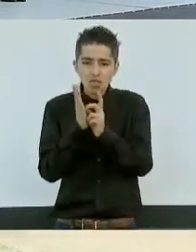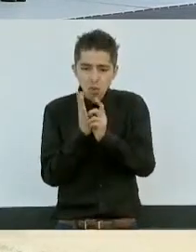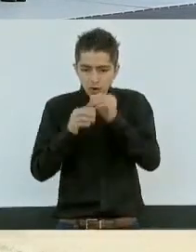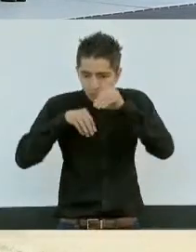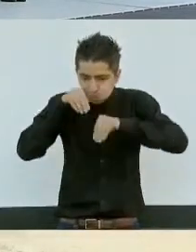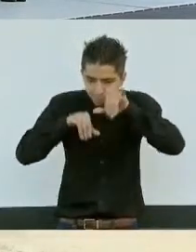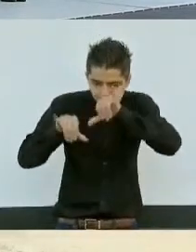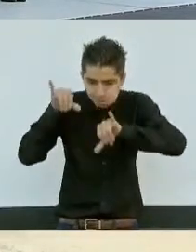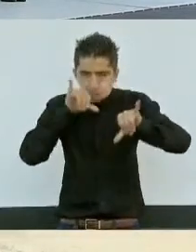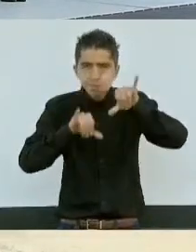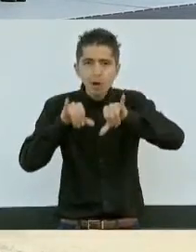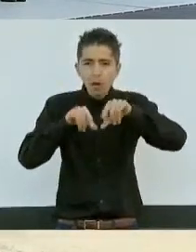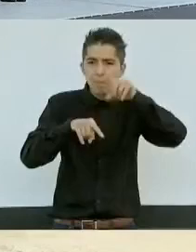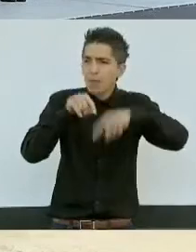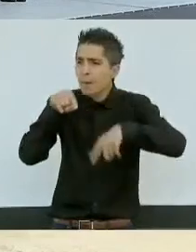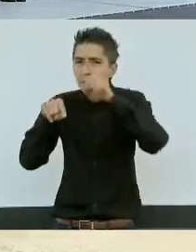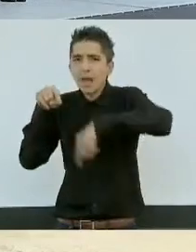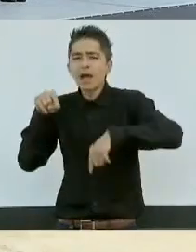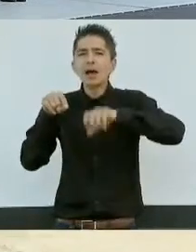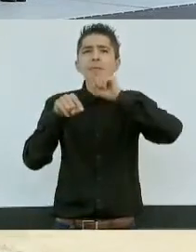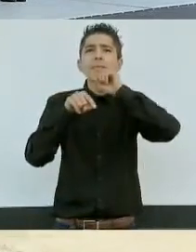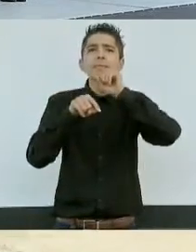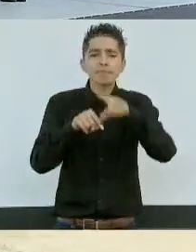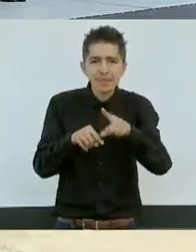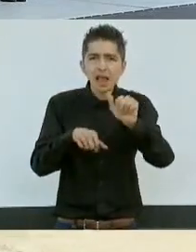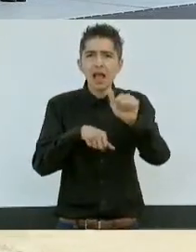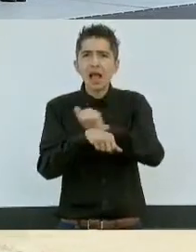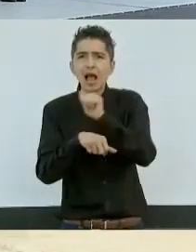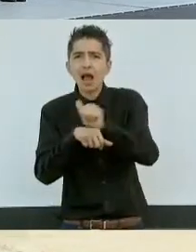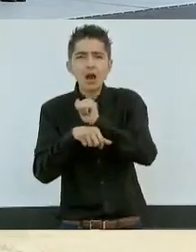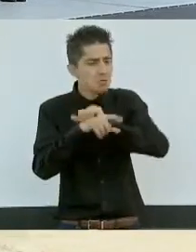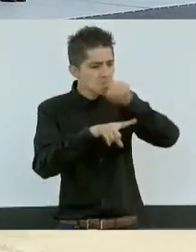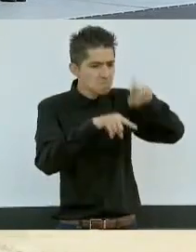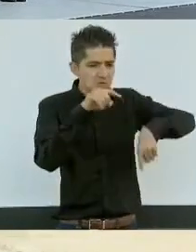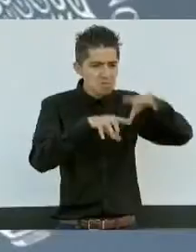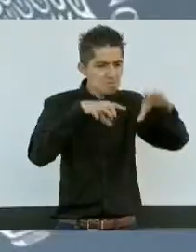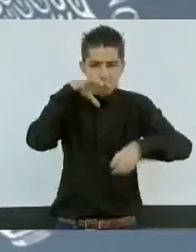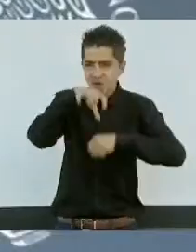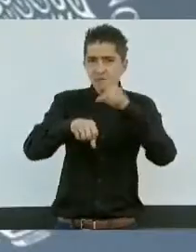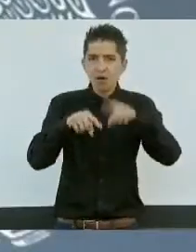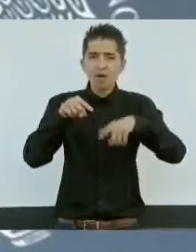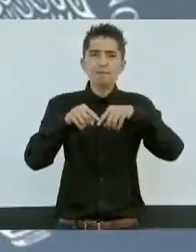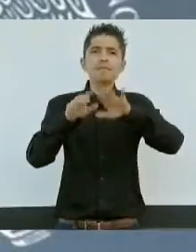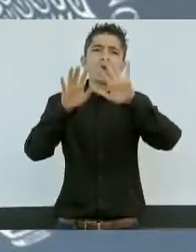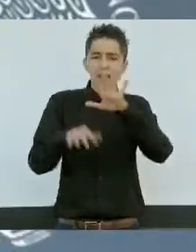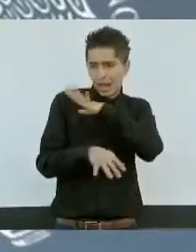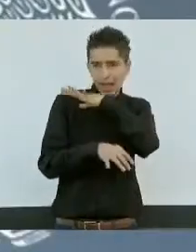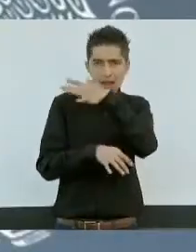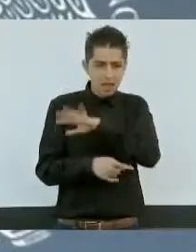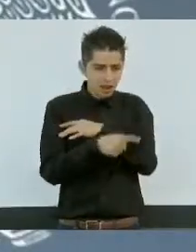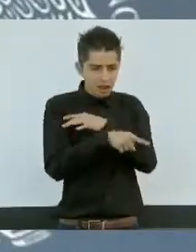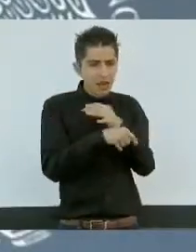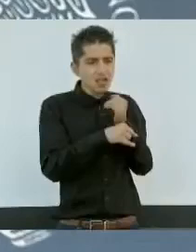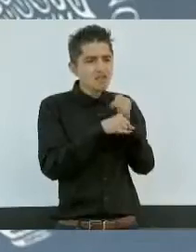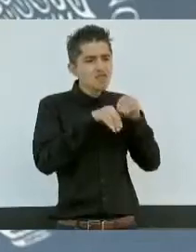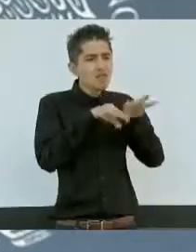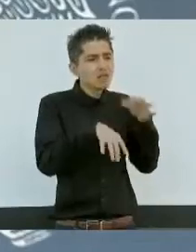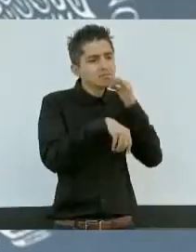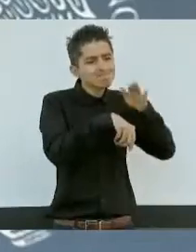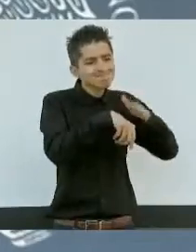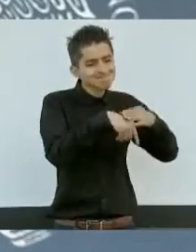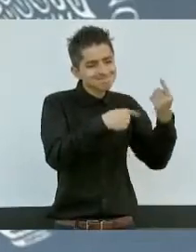la recuperación de decenas de vehículos, ya será mi general quien le dé esa información, pero